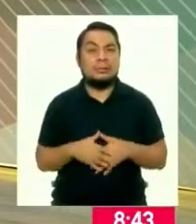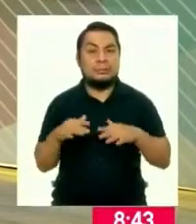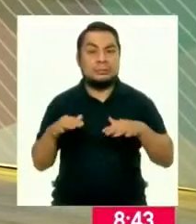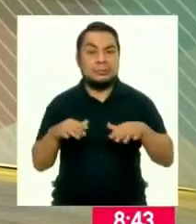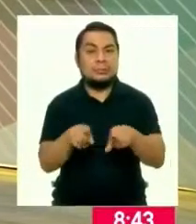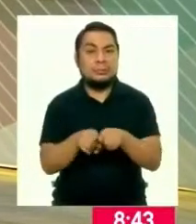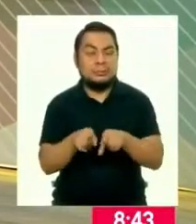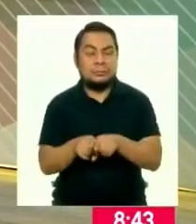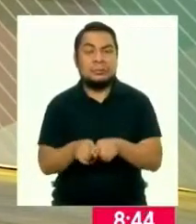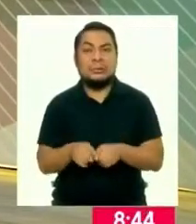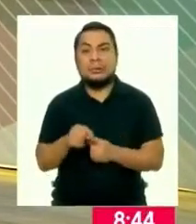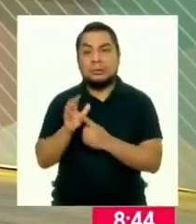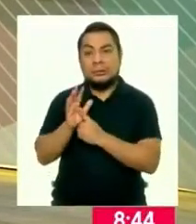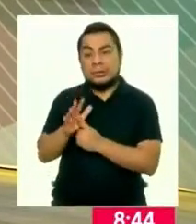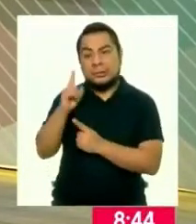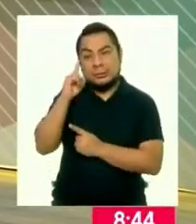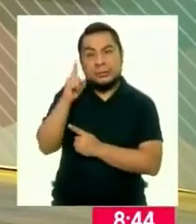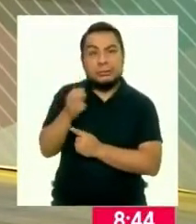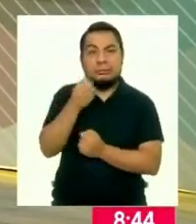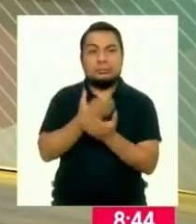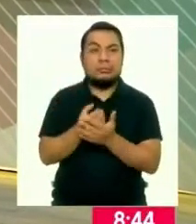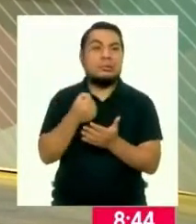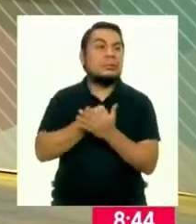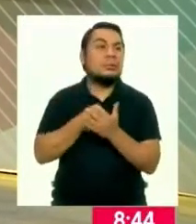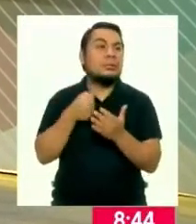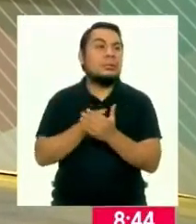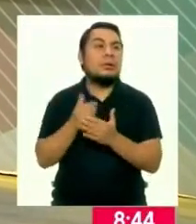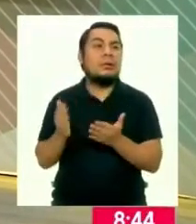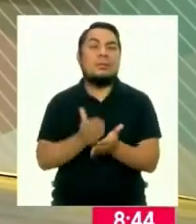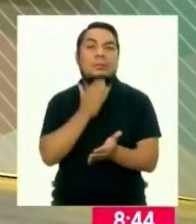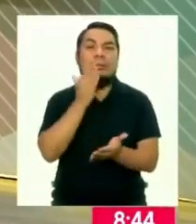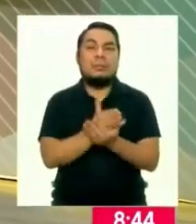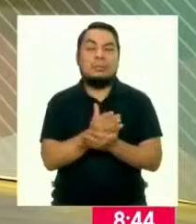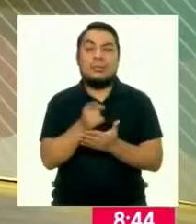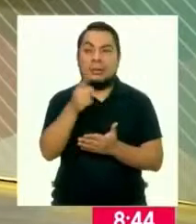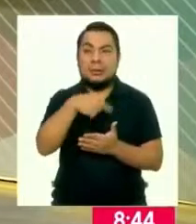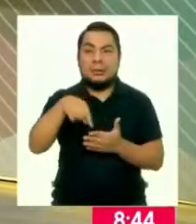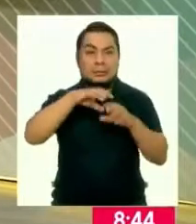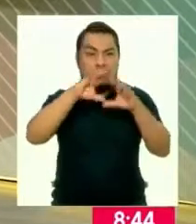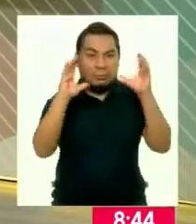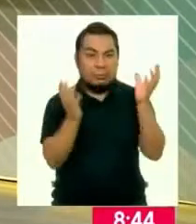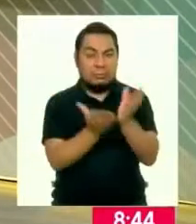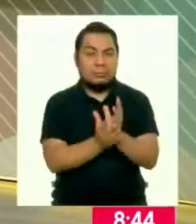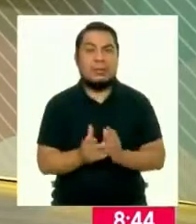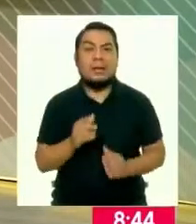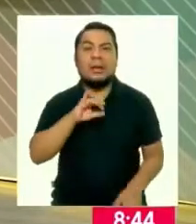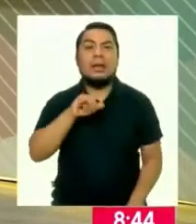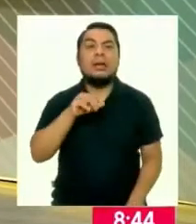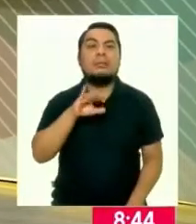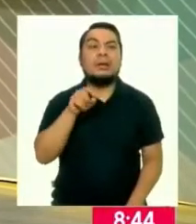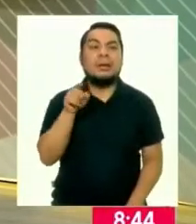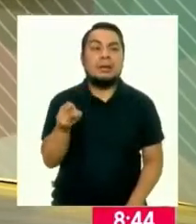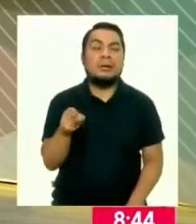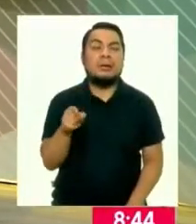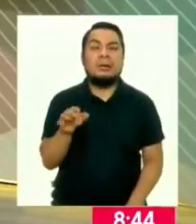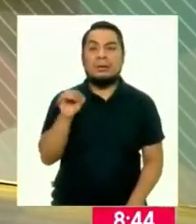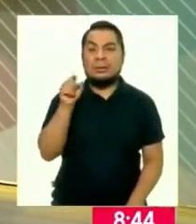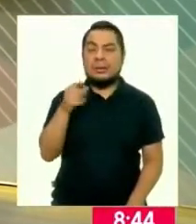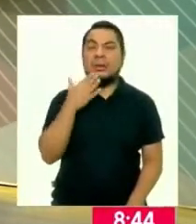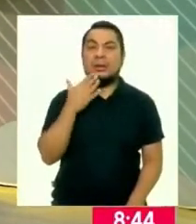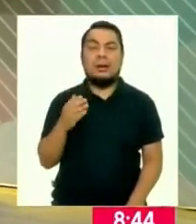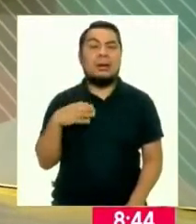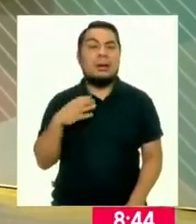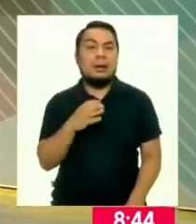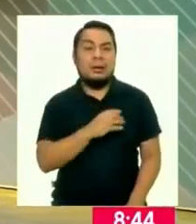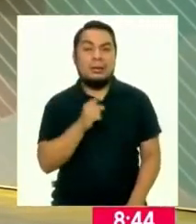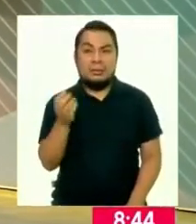Pero para destacar iniciativas que luchan contra este problema que enfrentamos en el planeta, Jimena Reategui, que se encuentra en El